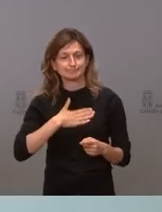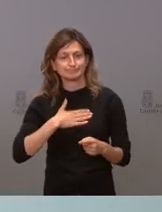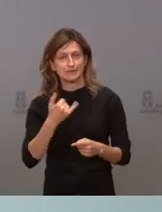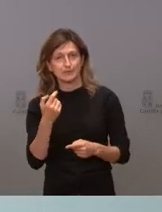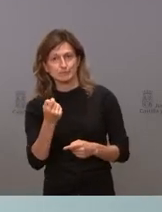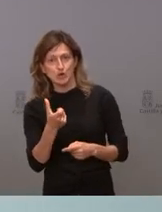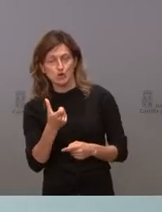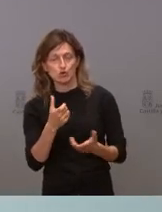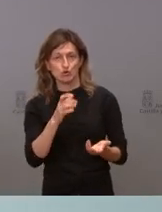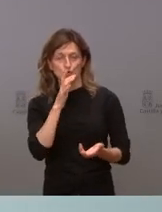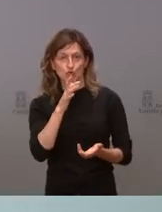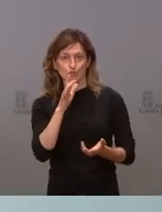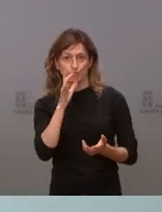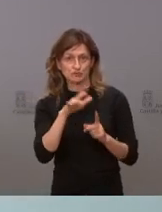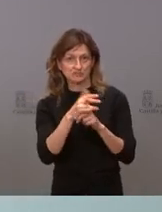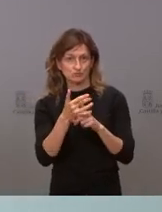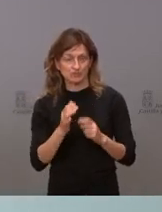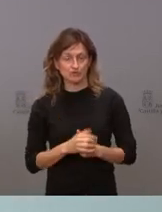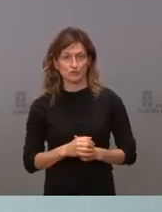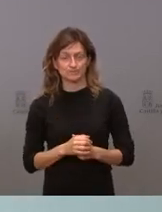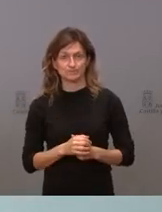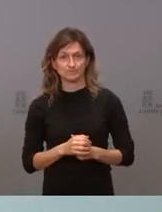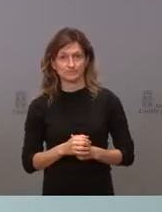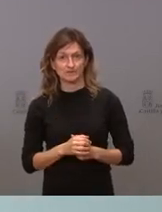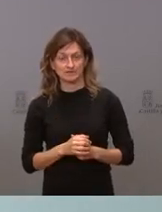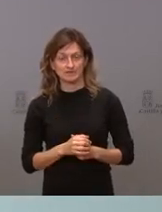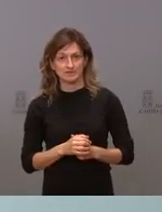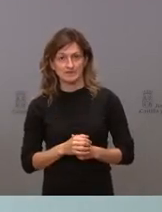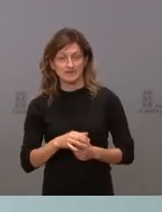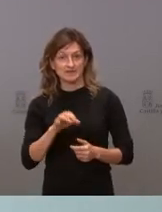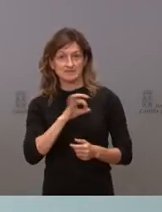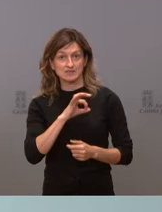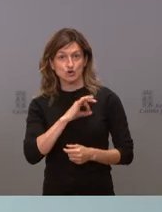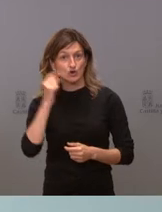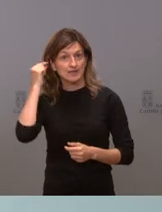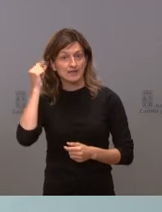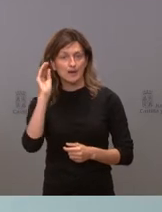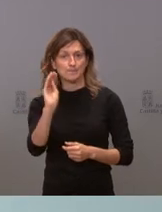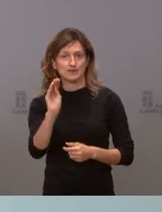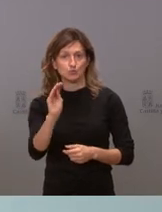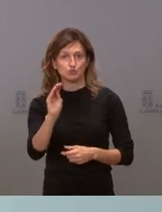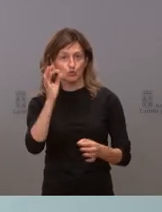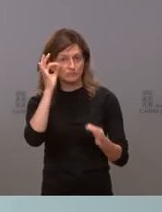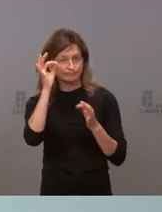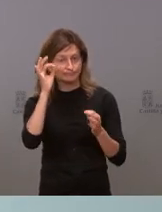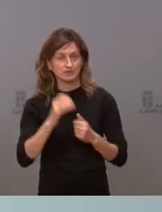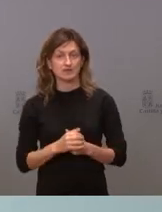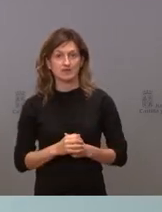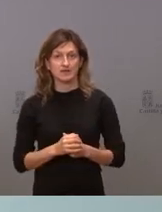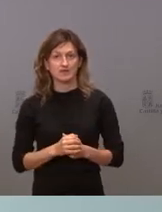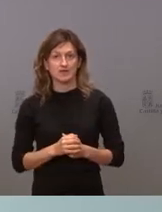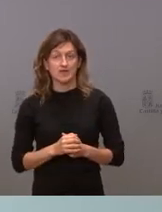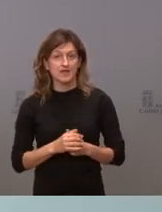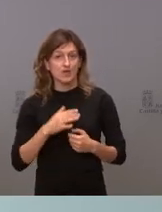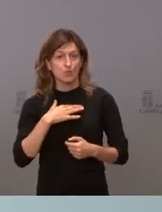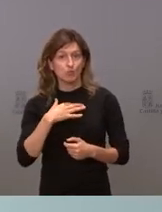tal y como se han desarrollado los hechos o los acontecimientos. Y al señor Igea le quería preguntar exactamente, concretamente, si podía